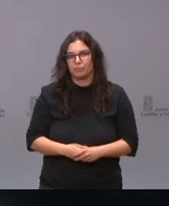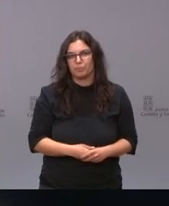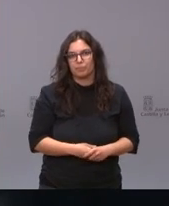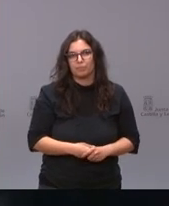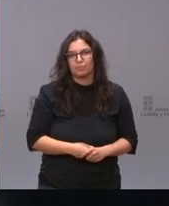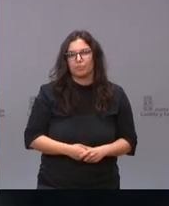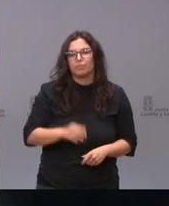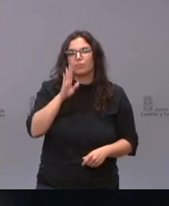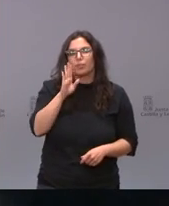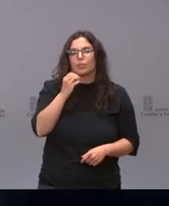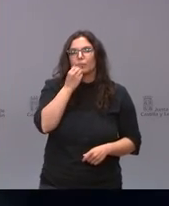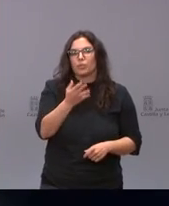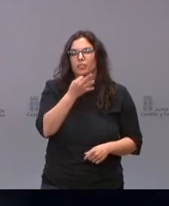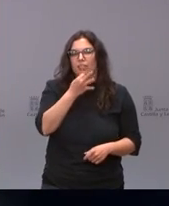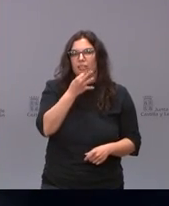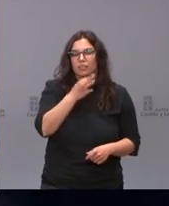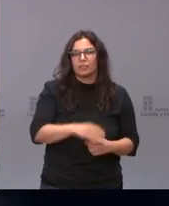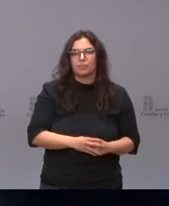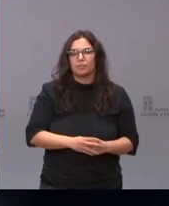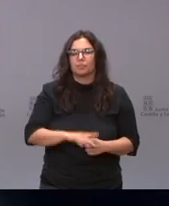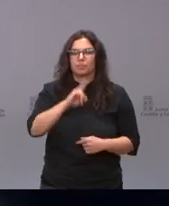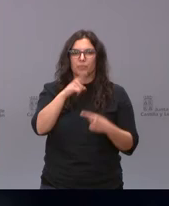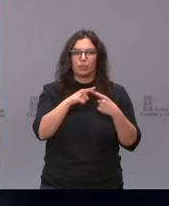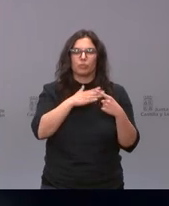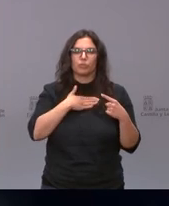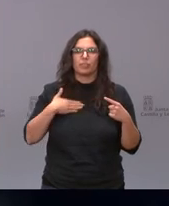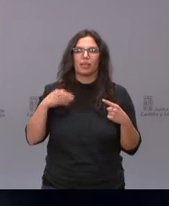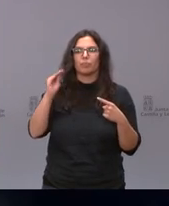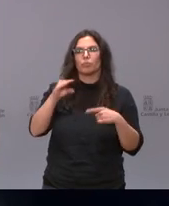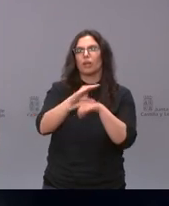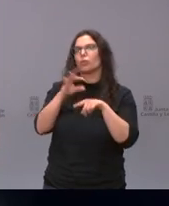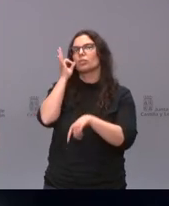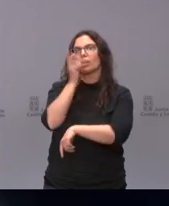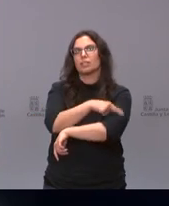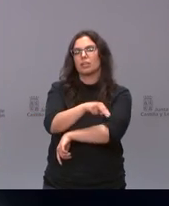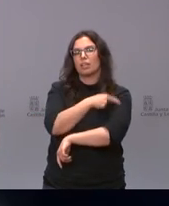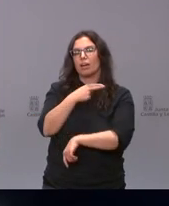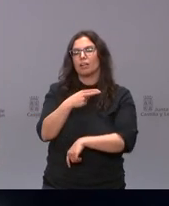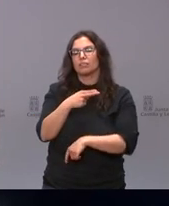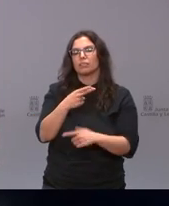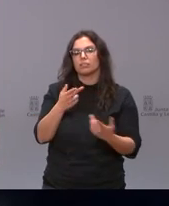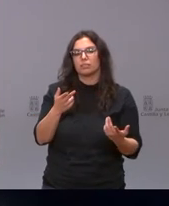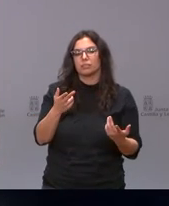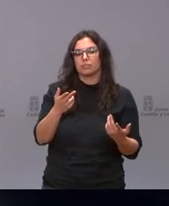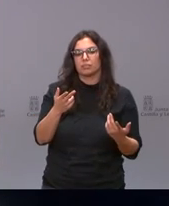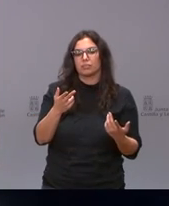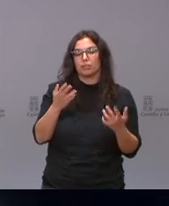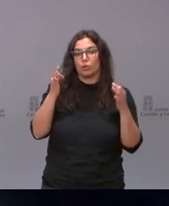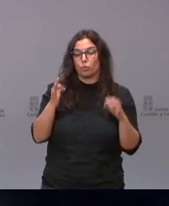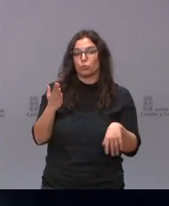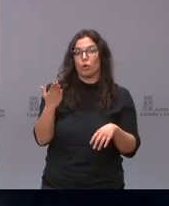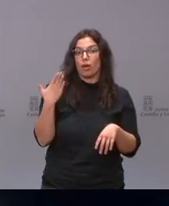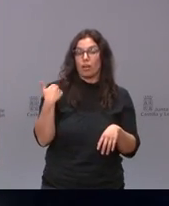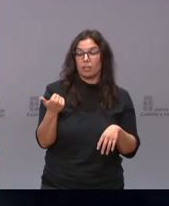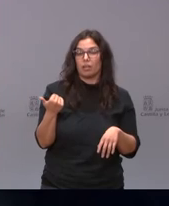hola buenas tardes por un lado quería preguntar a la consejera de Sanidad qué papel jugó en el hecho de que precisamente ayer